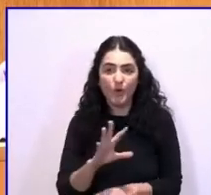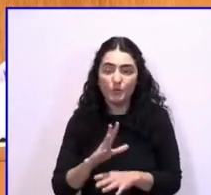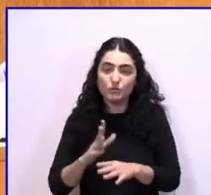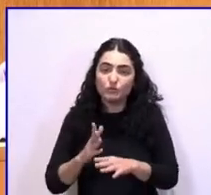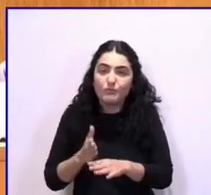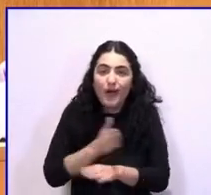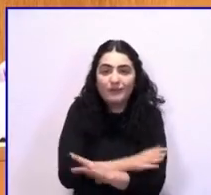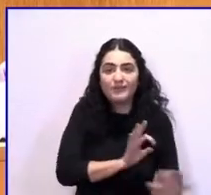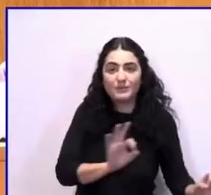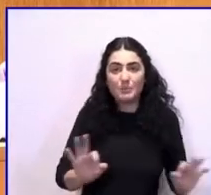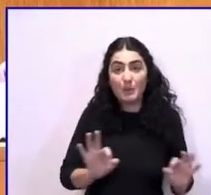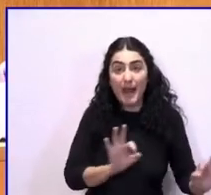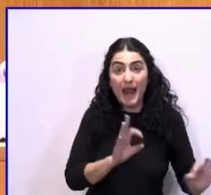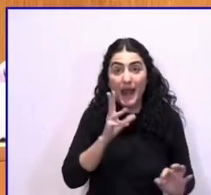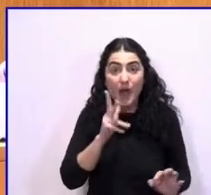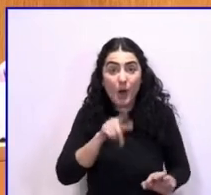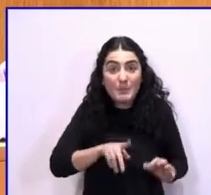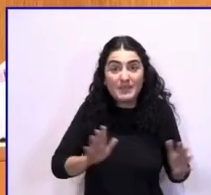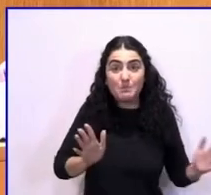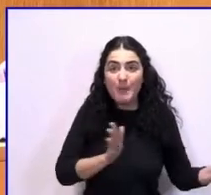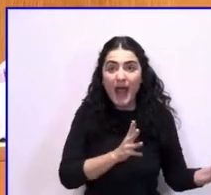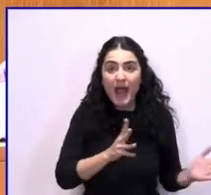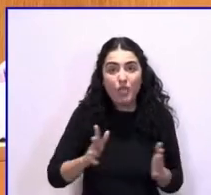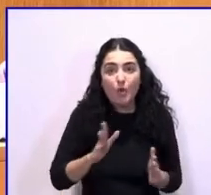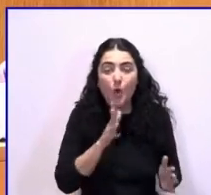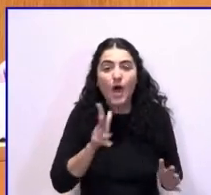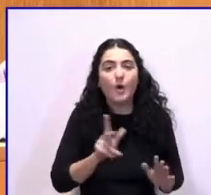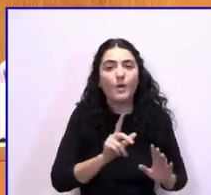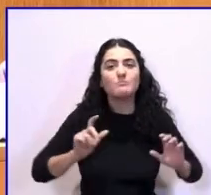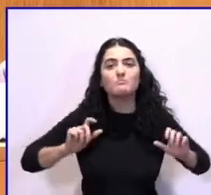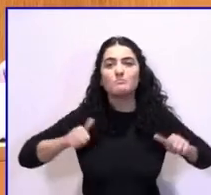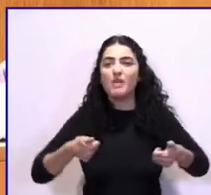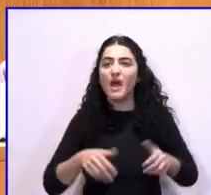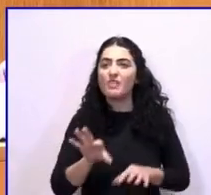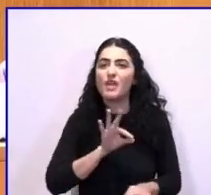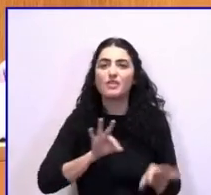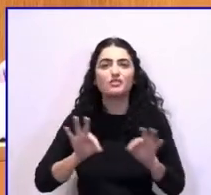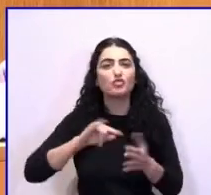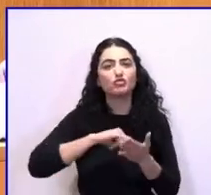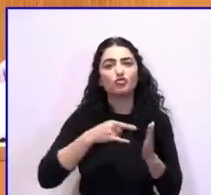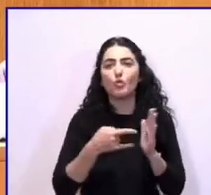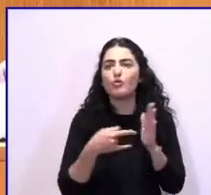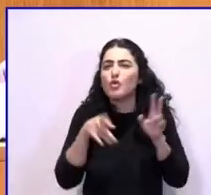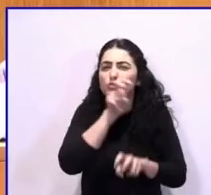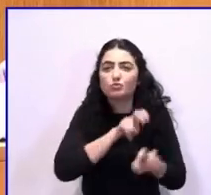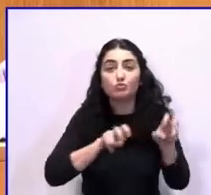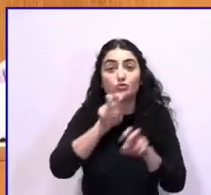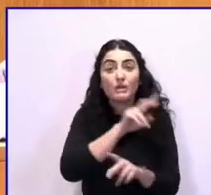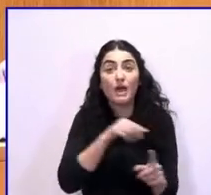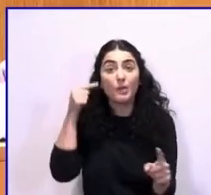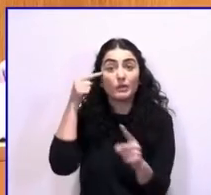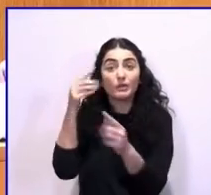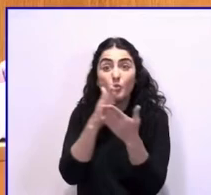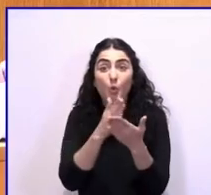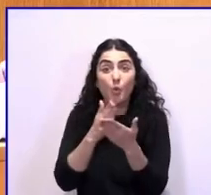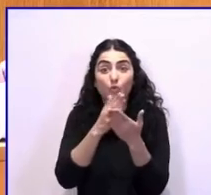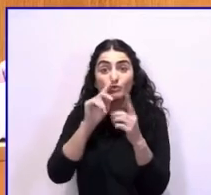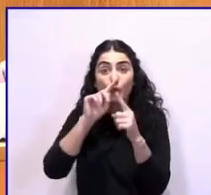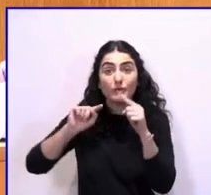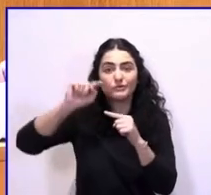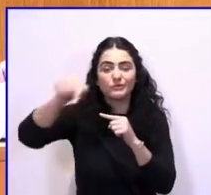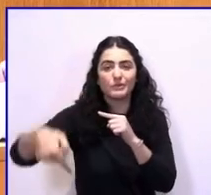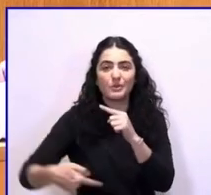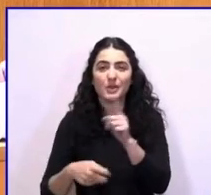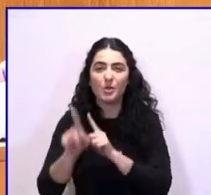en marzo, es el momento de tomar decisiones y soluciones para que el próximo curso no haya problemas de